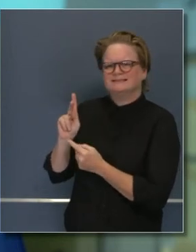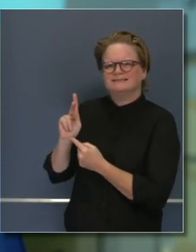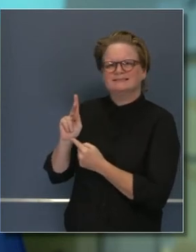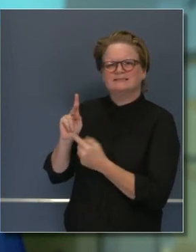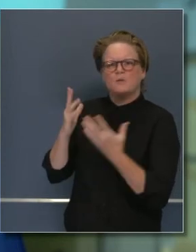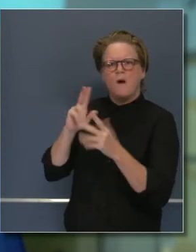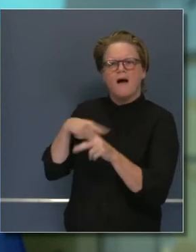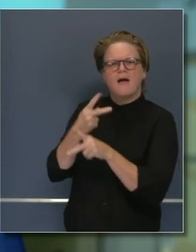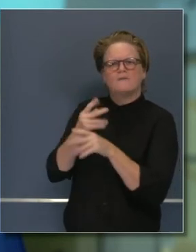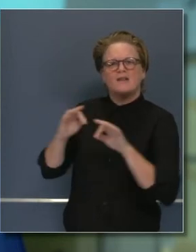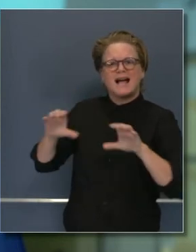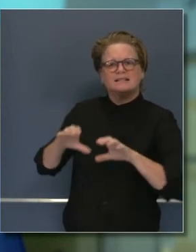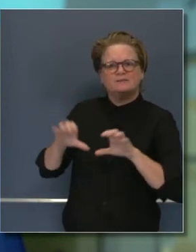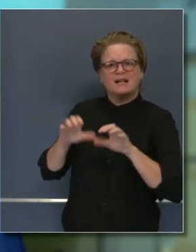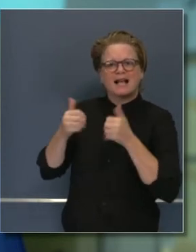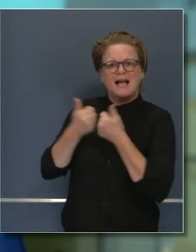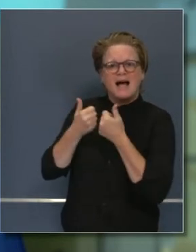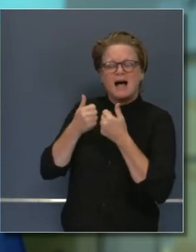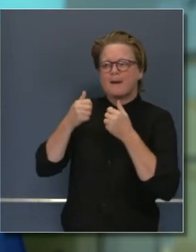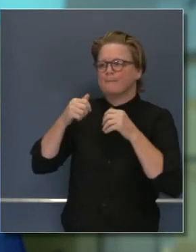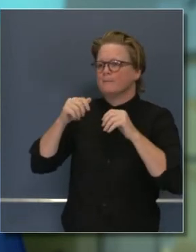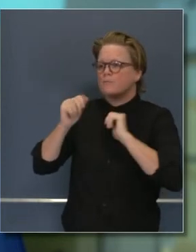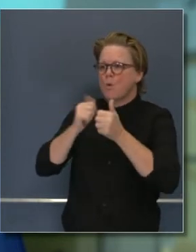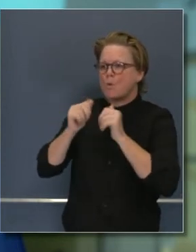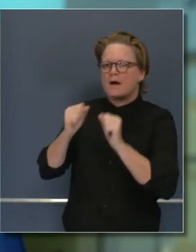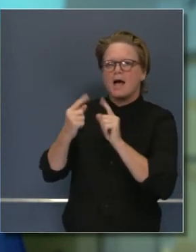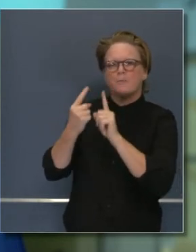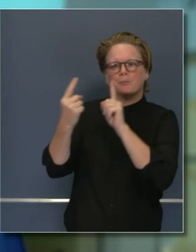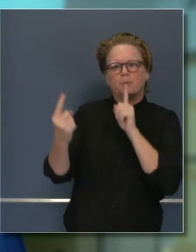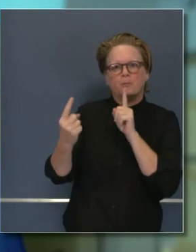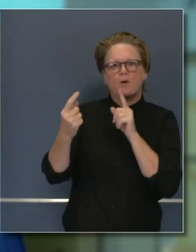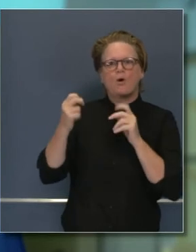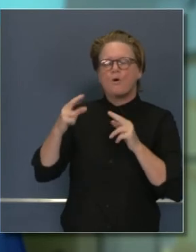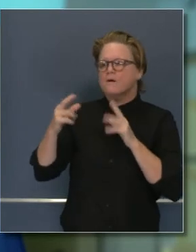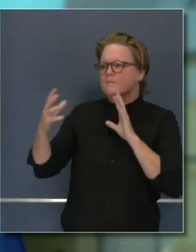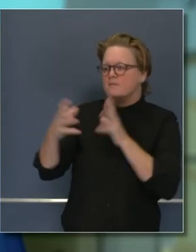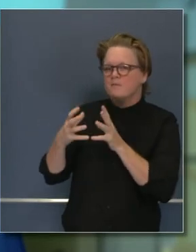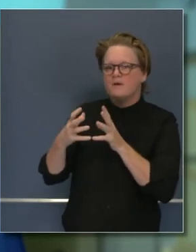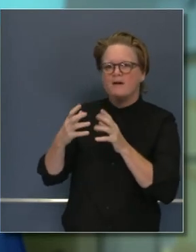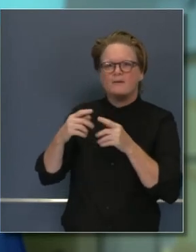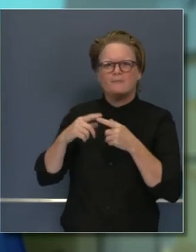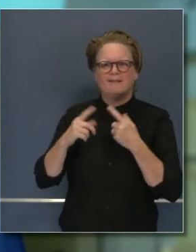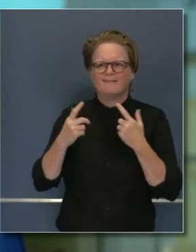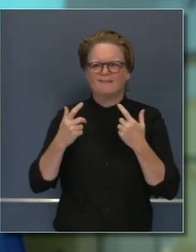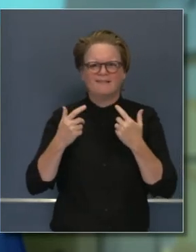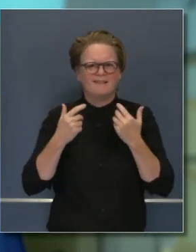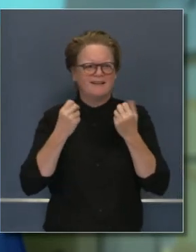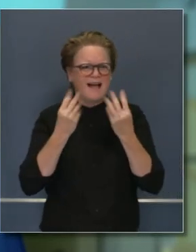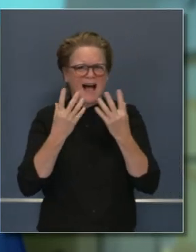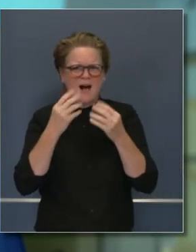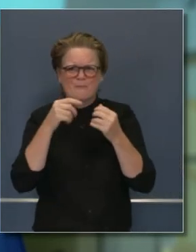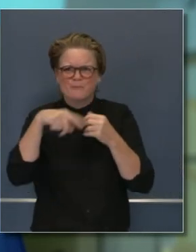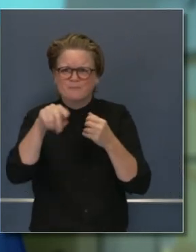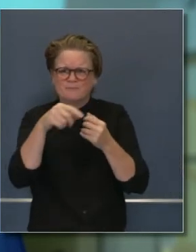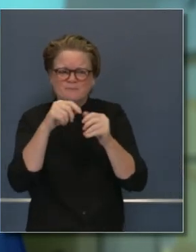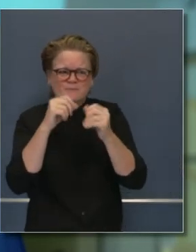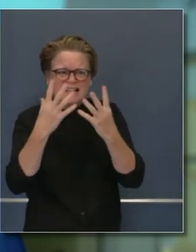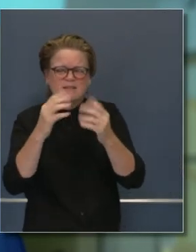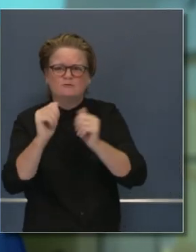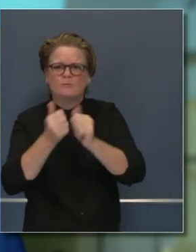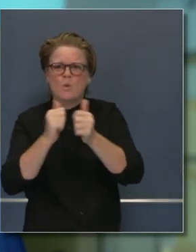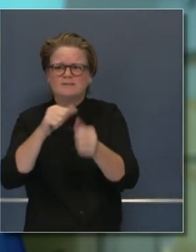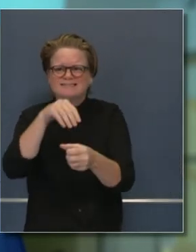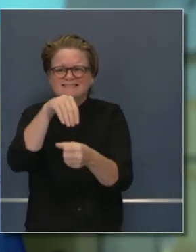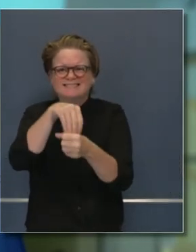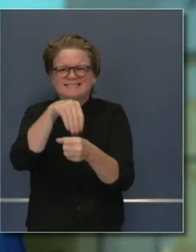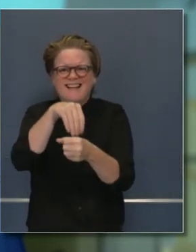que se puedan hacer a distancia con menor actividad en interiores y realmente